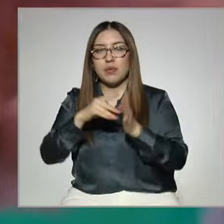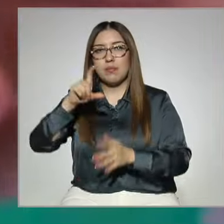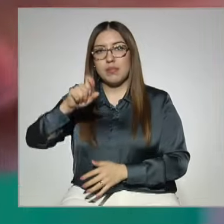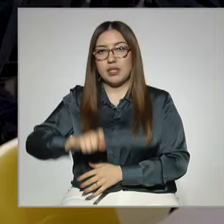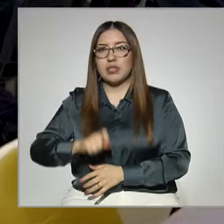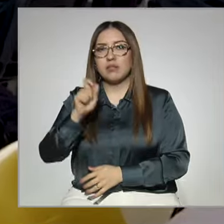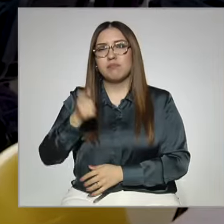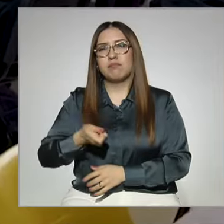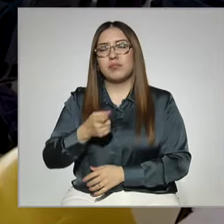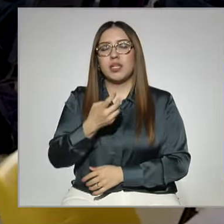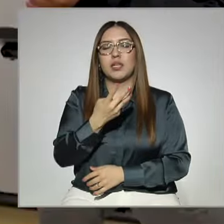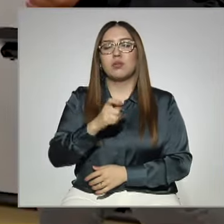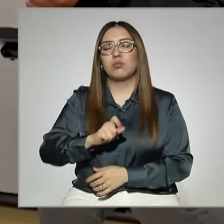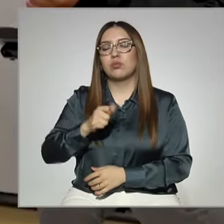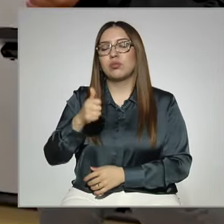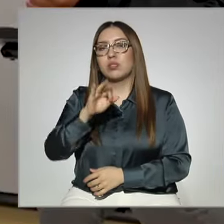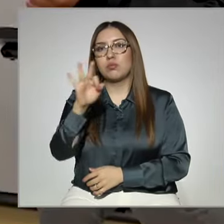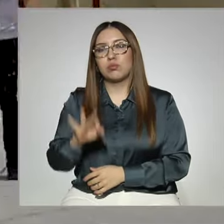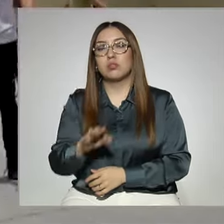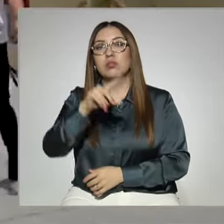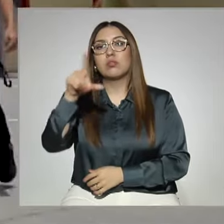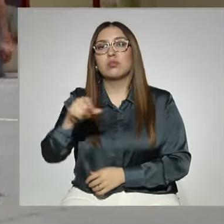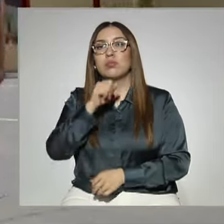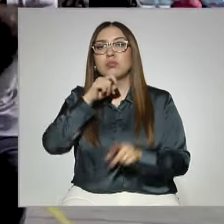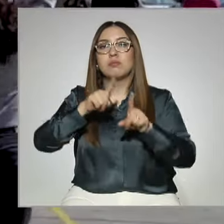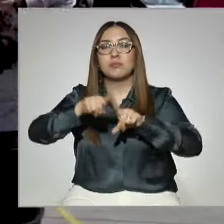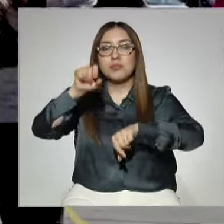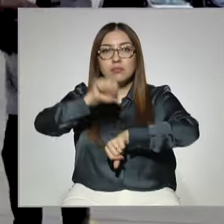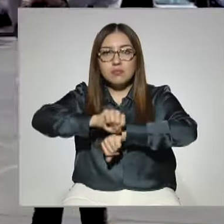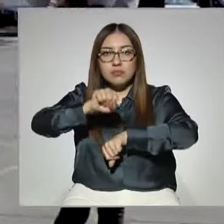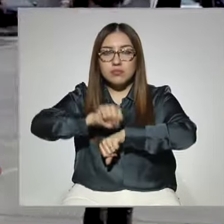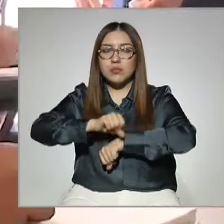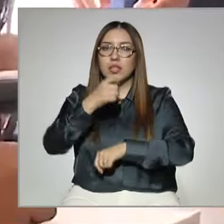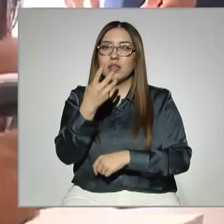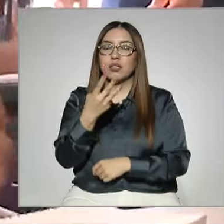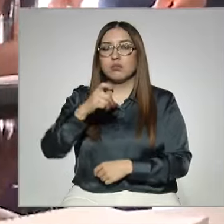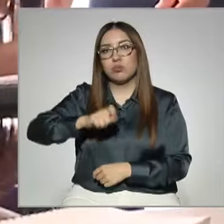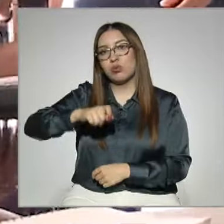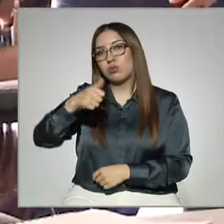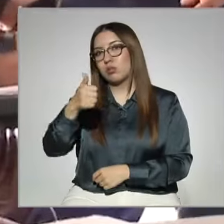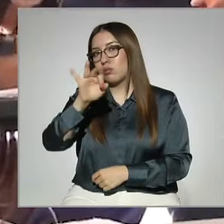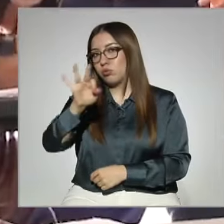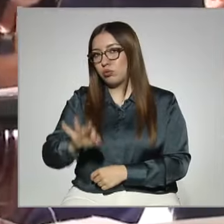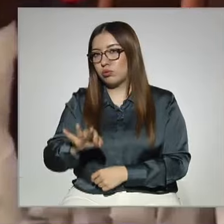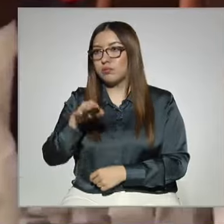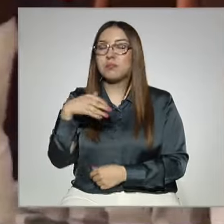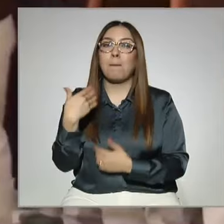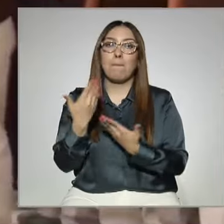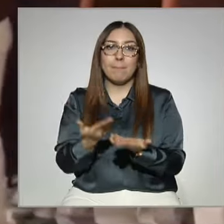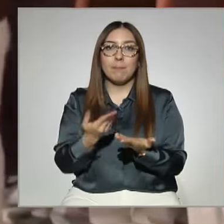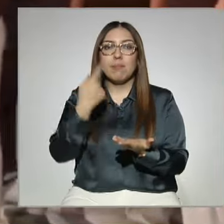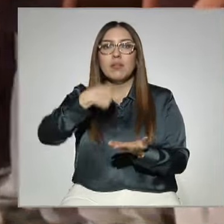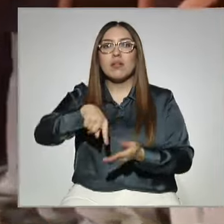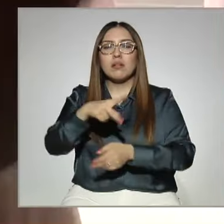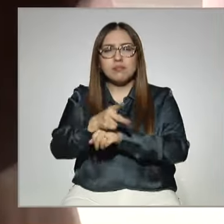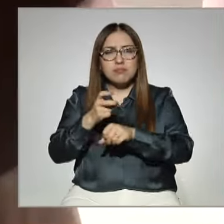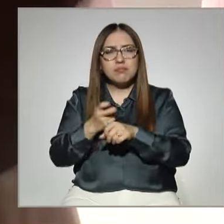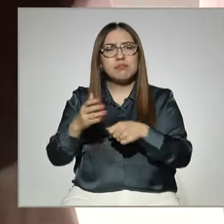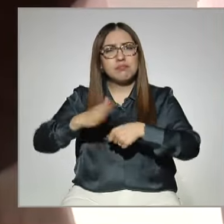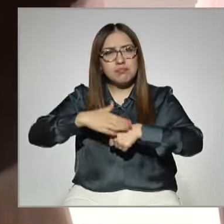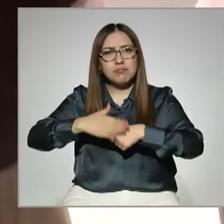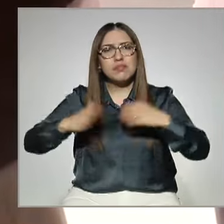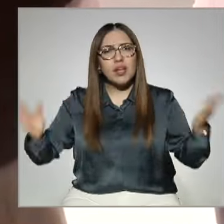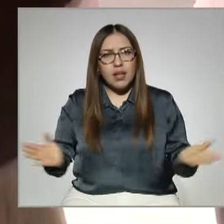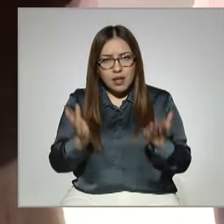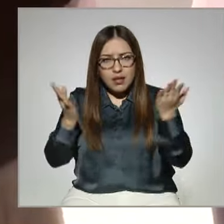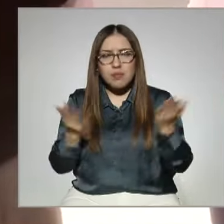.6%, seguido de la secundaria con un 3.2%. Para incentivar la continuación de los